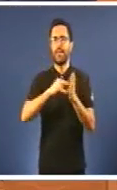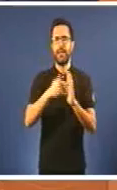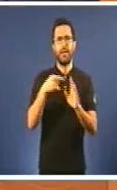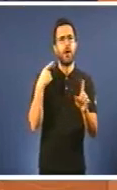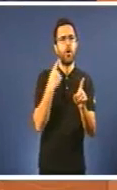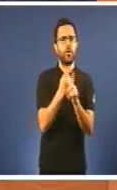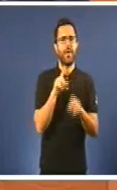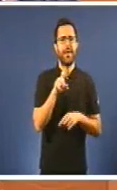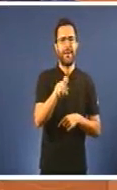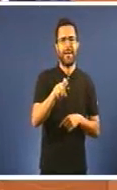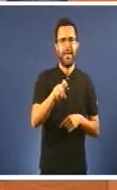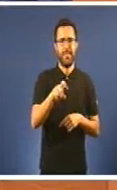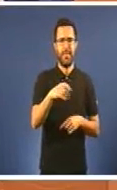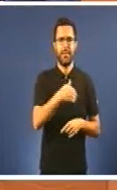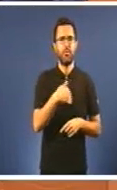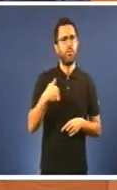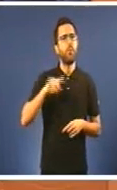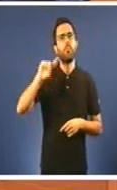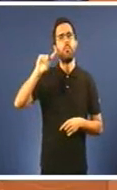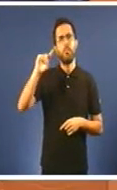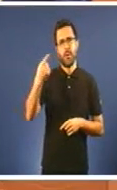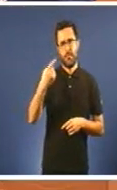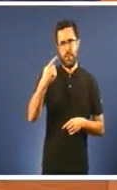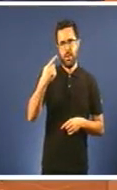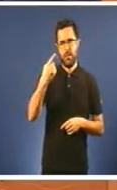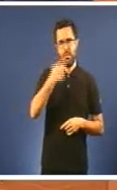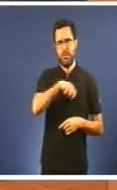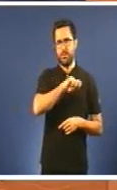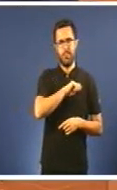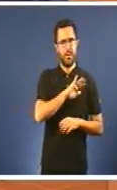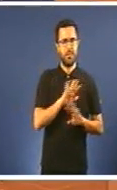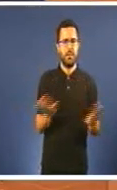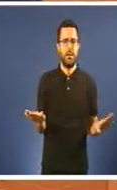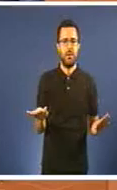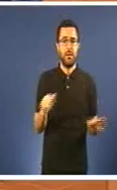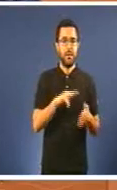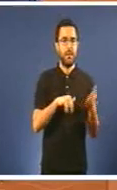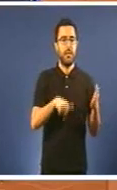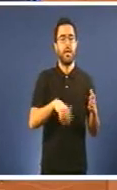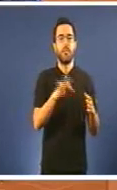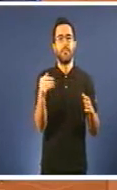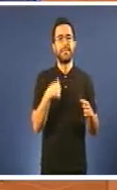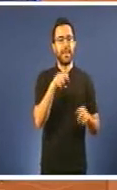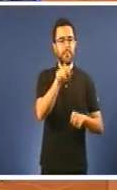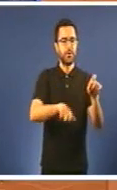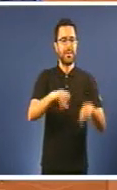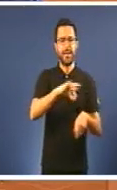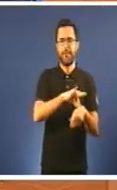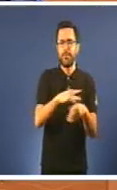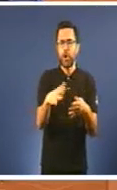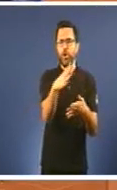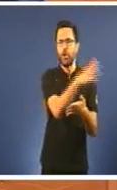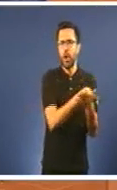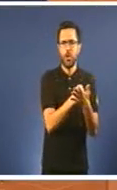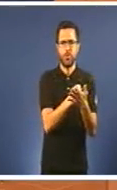señoría, de que me está a falar? Volvo a reiterarlle Todos os enfermos que os médicos o prescriban terán ese